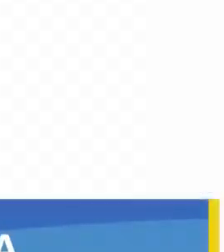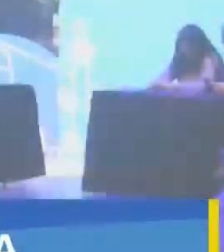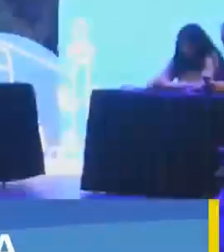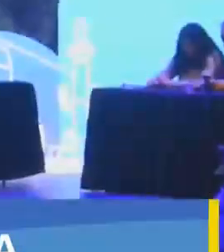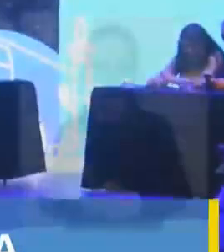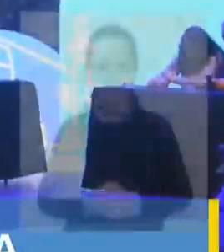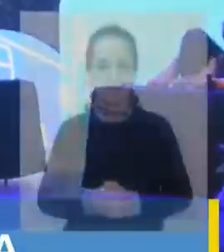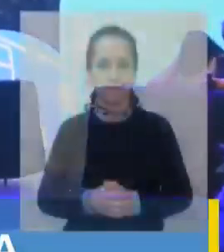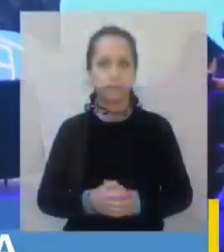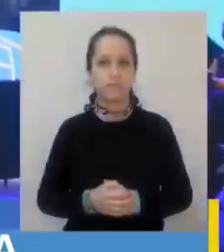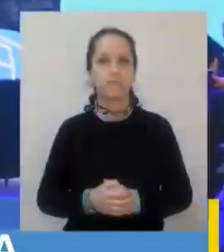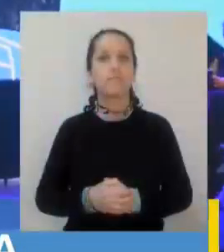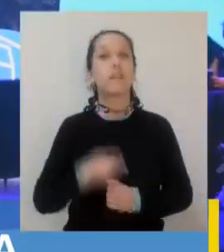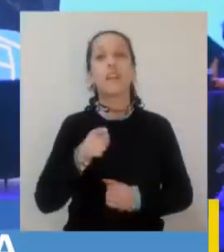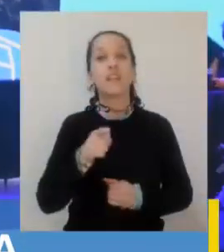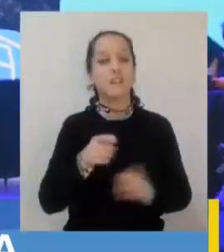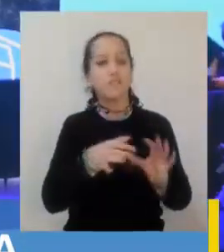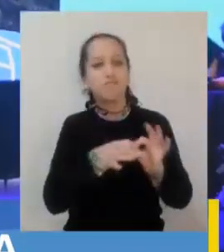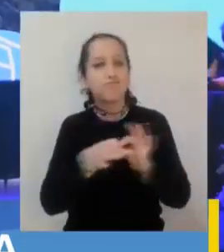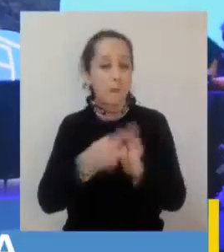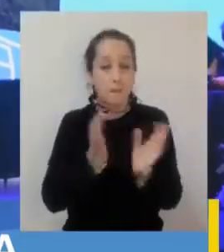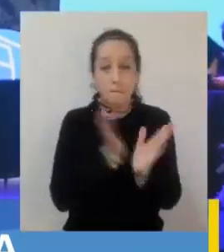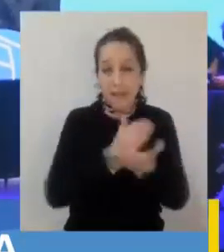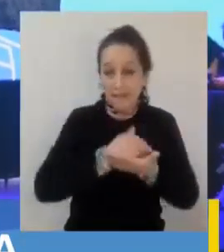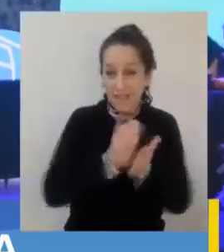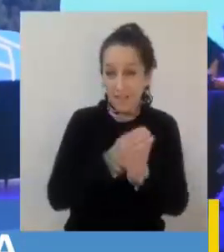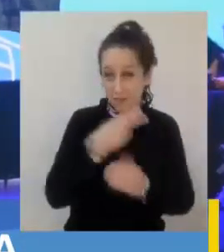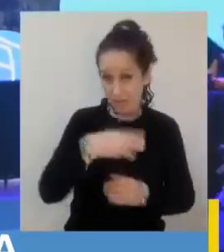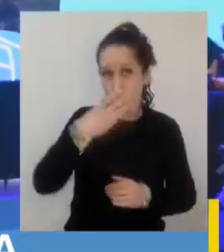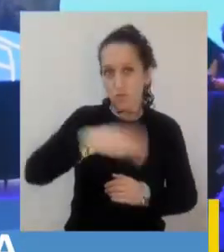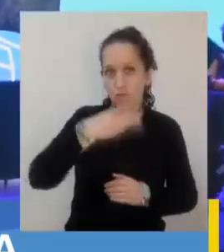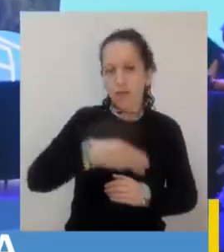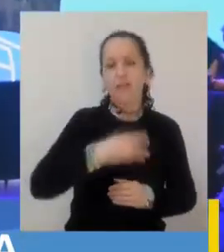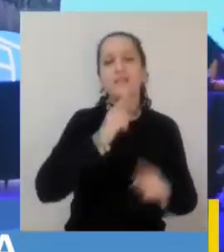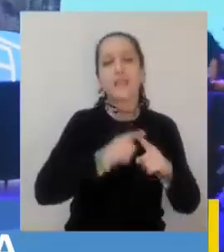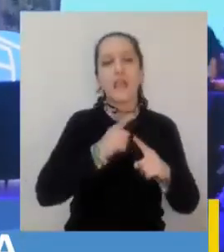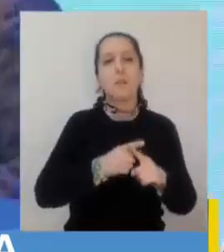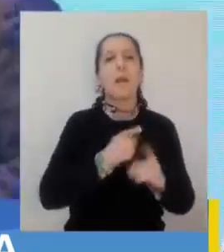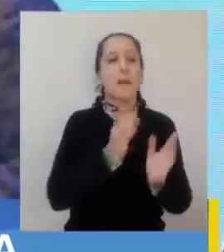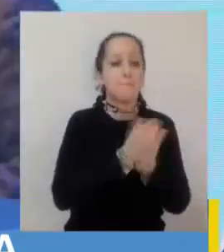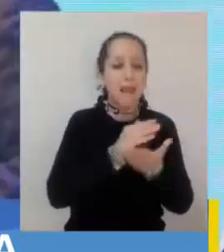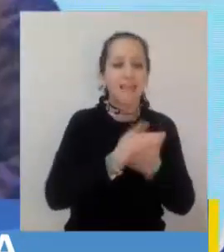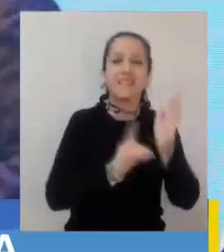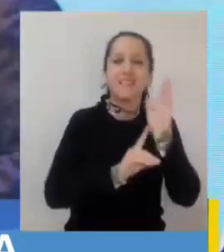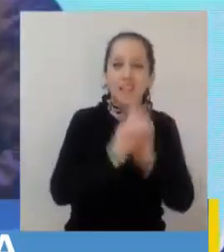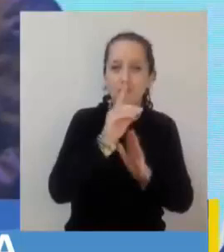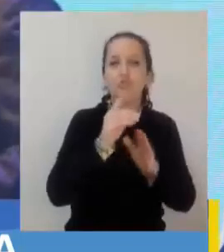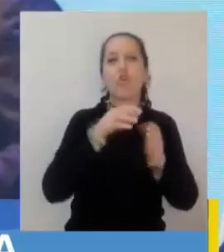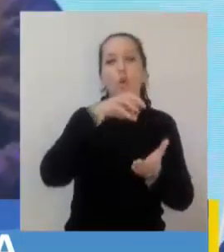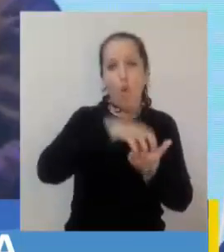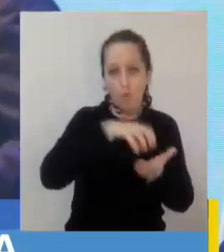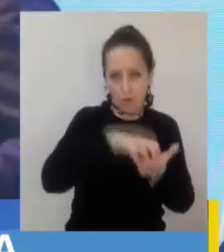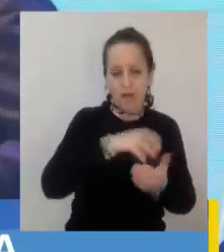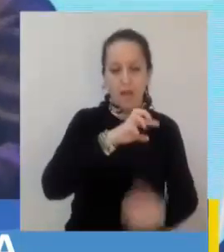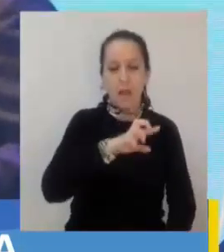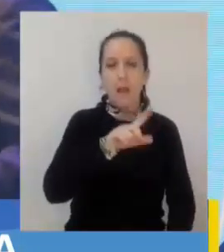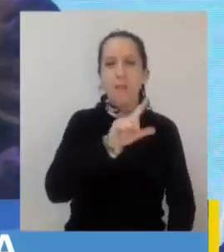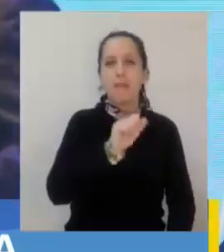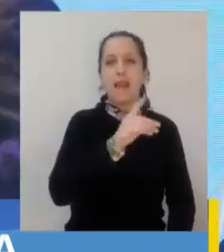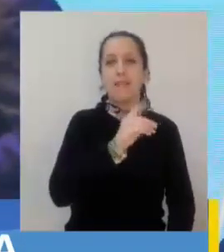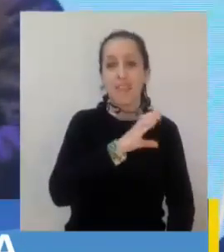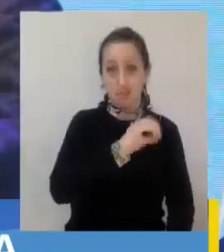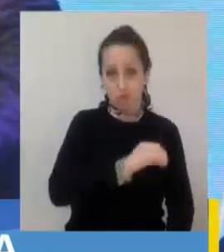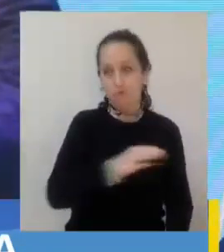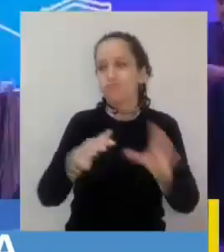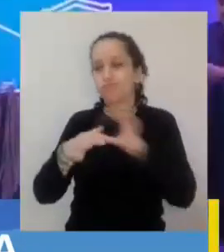The Enmarcado en su principal instrumento de planificación, el Plan de Desarrollo Comunal Pladeco, y en los Objetivos